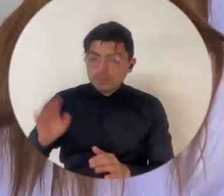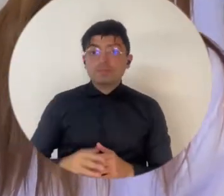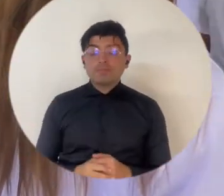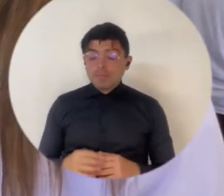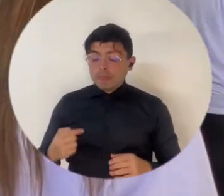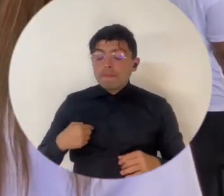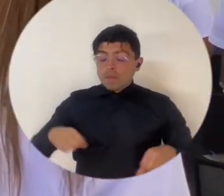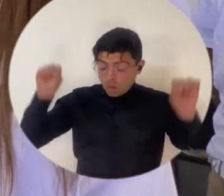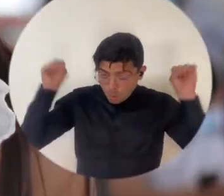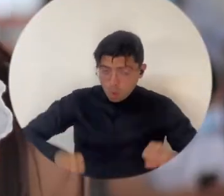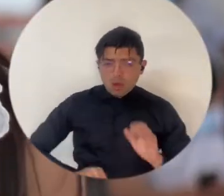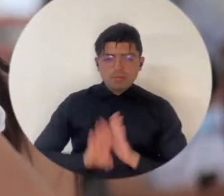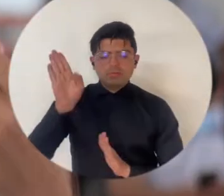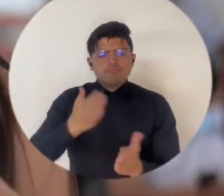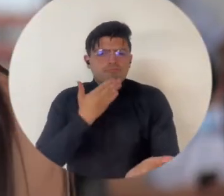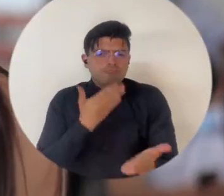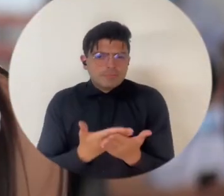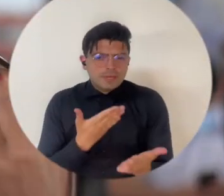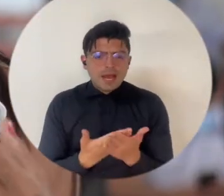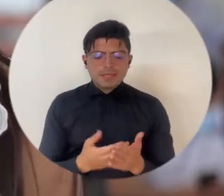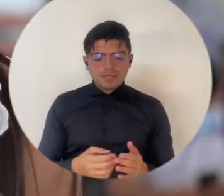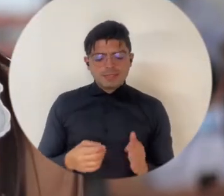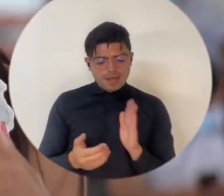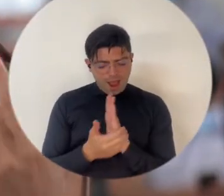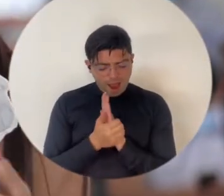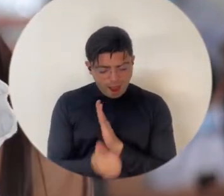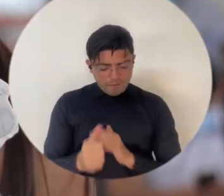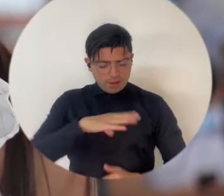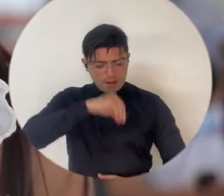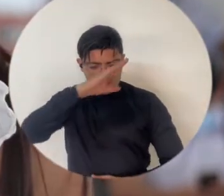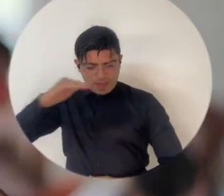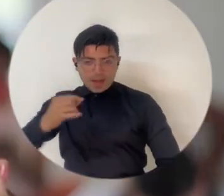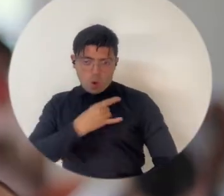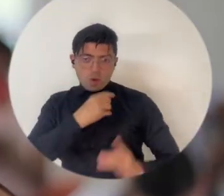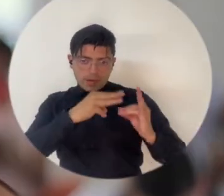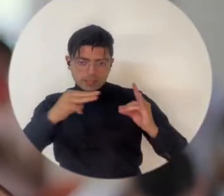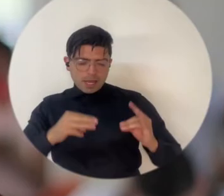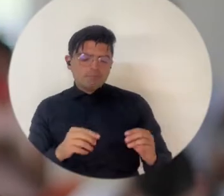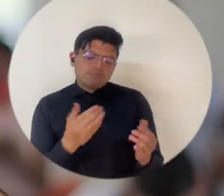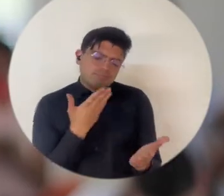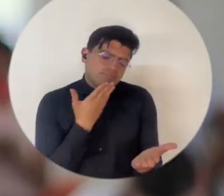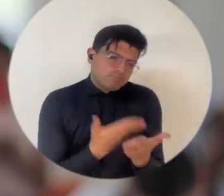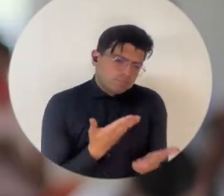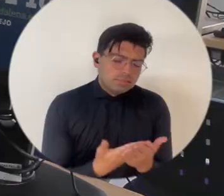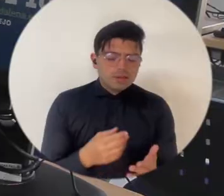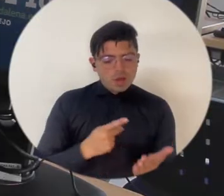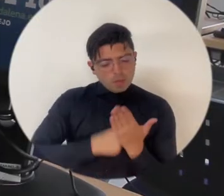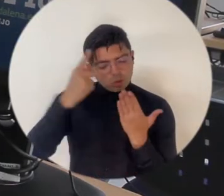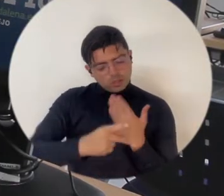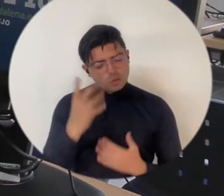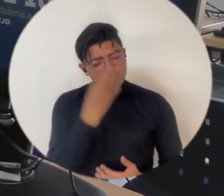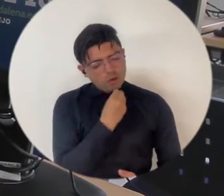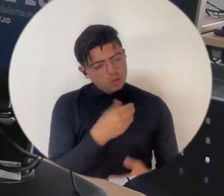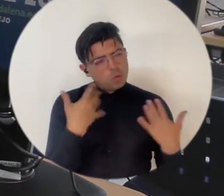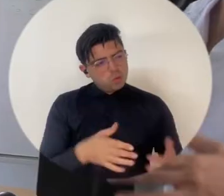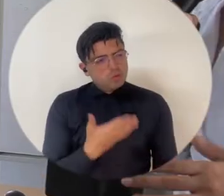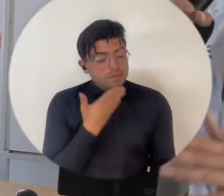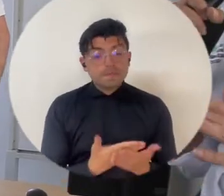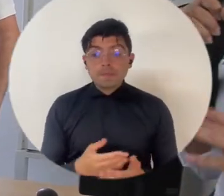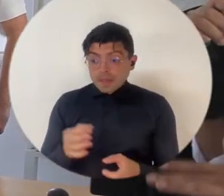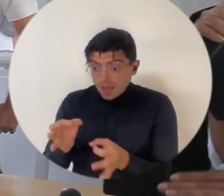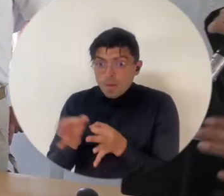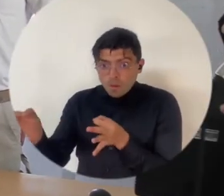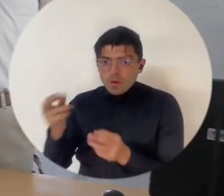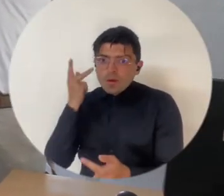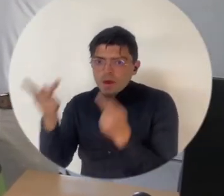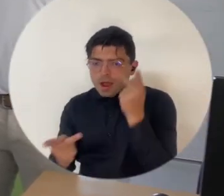uno salir adelante. Le agradezco a Talento Magdalena y pues a la universidad por tener este bonito proyecto. En la visita a Pueblo Viejo también